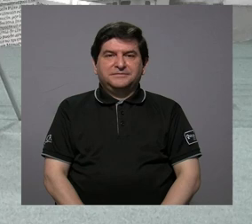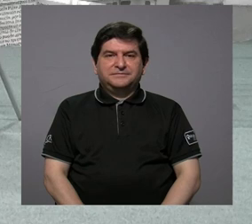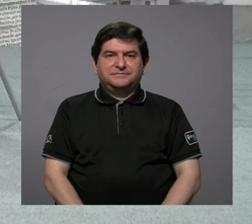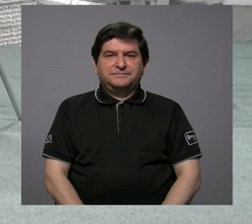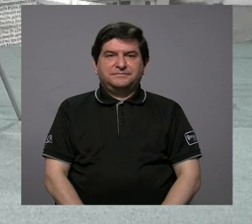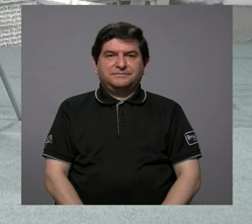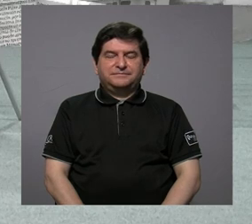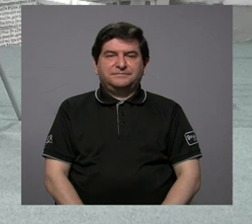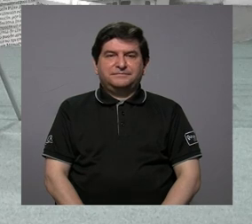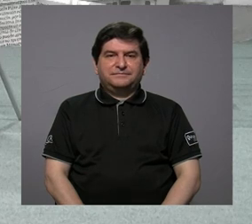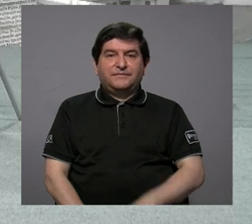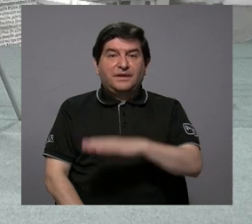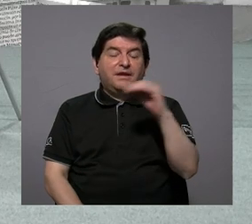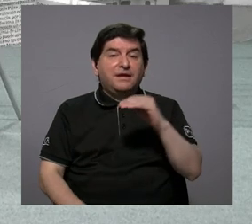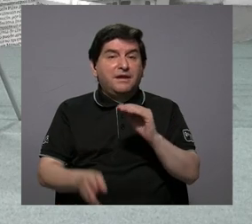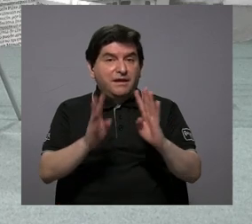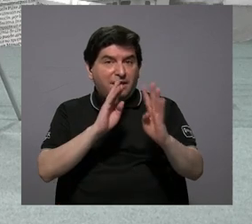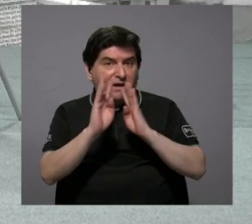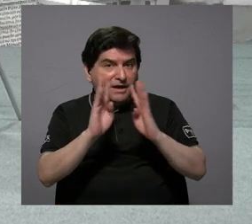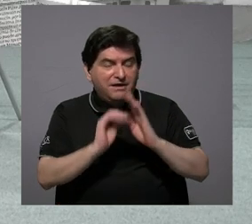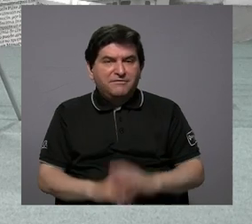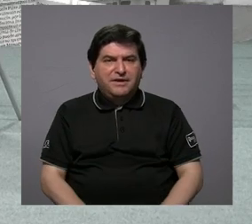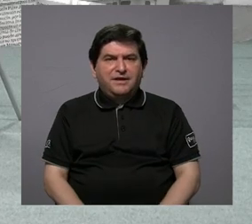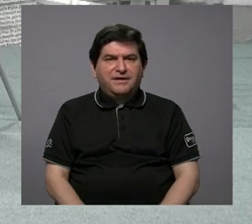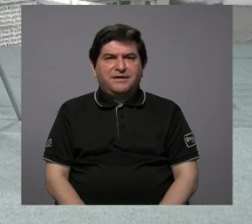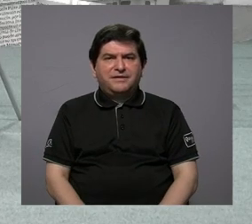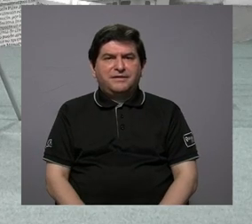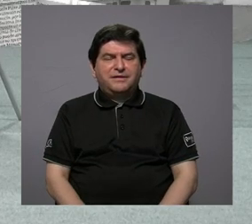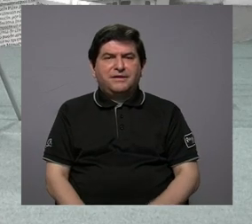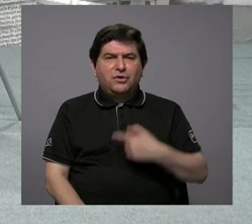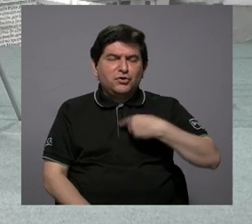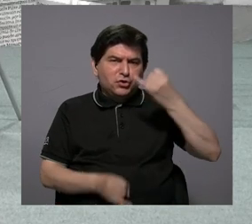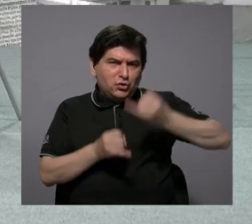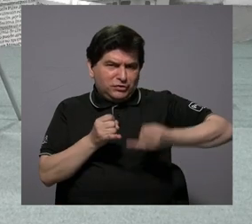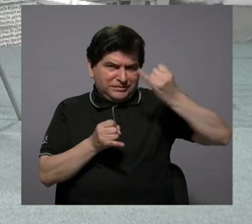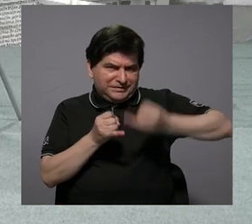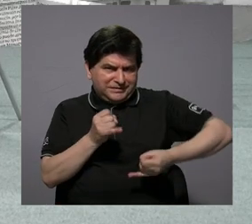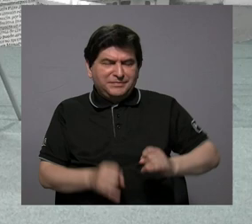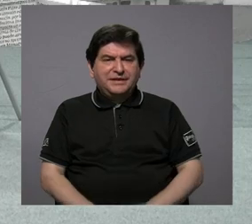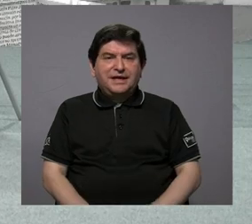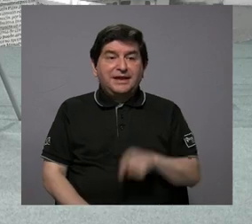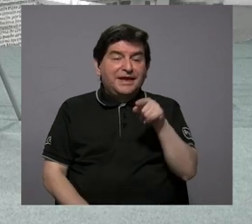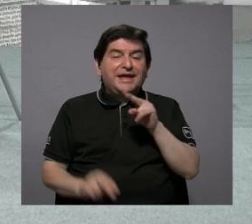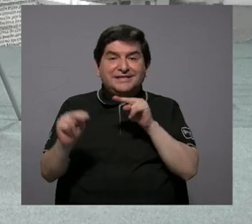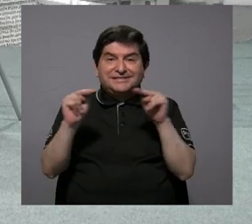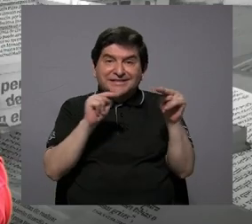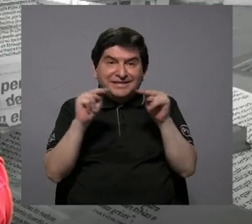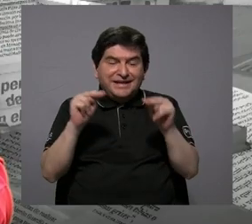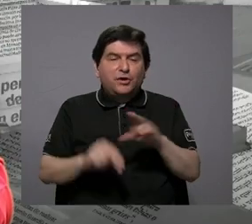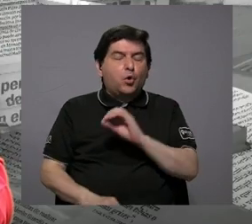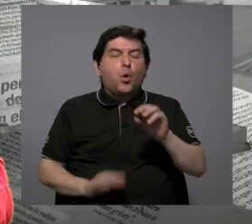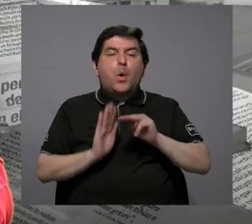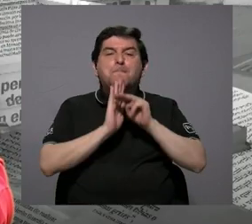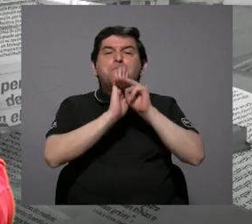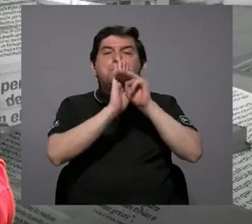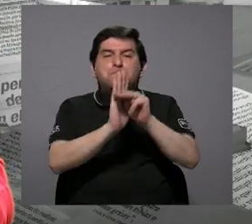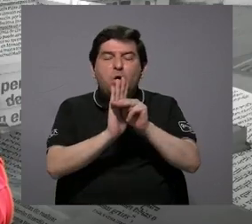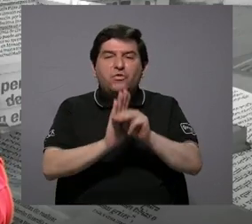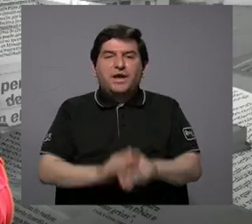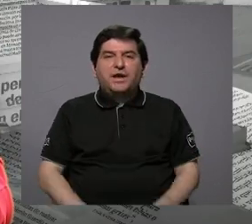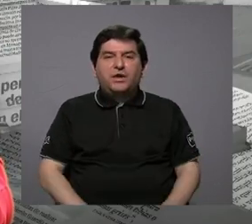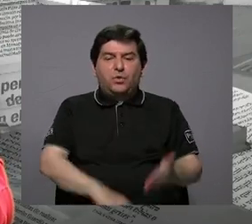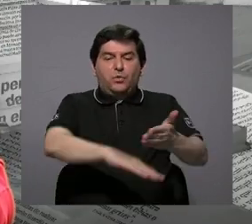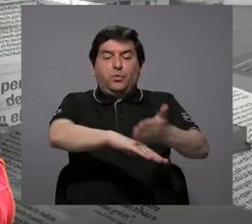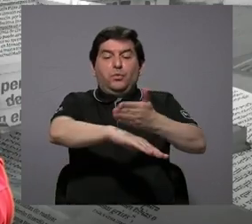y ni digamos hablar de con las palabras que quiero irme que es que este negocio o este